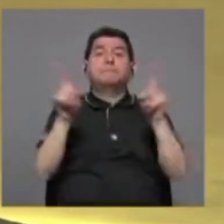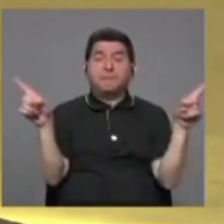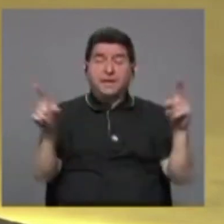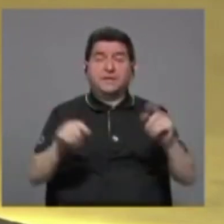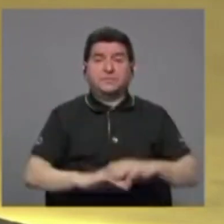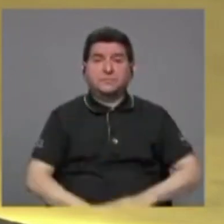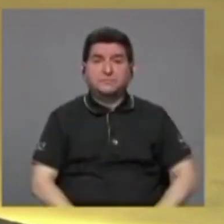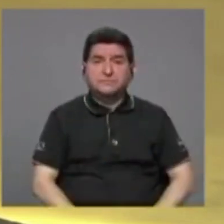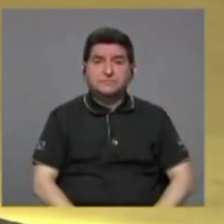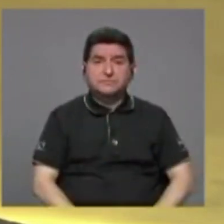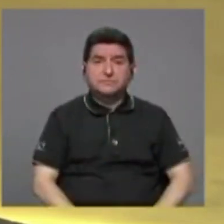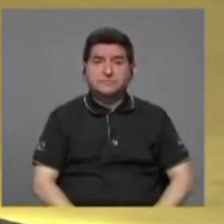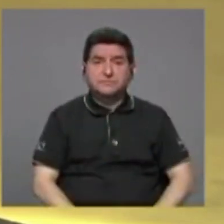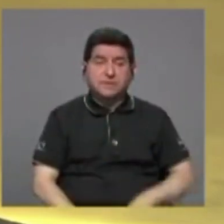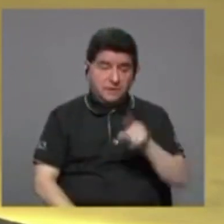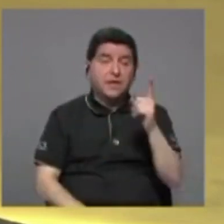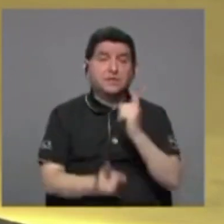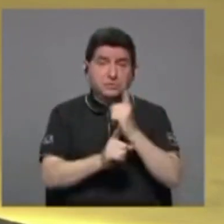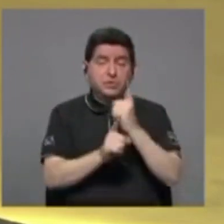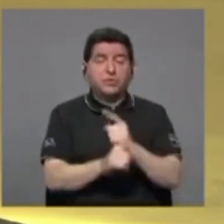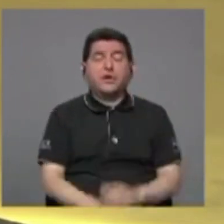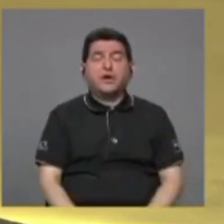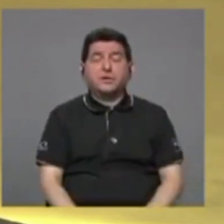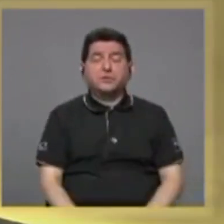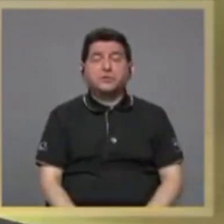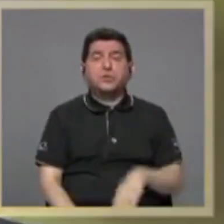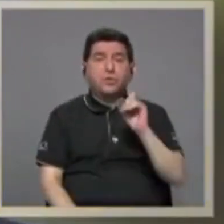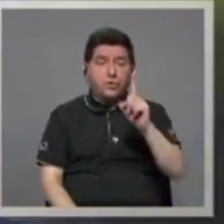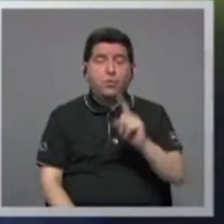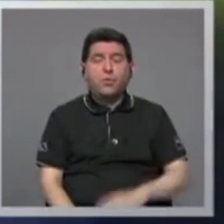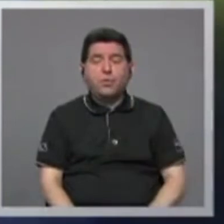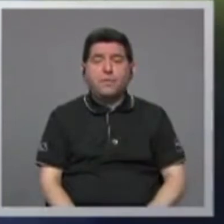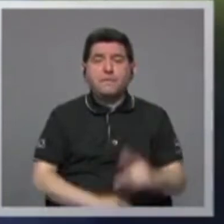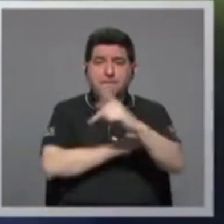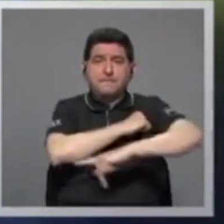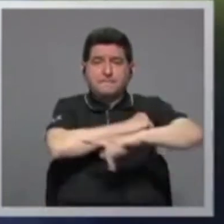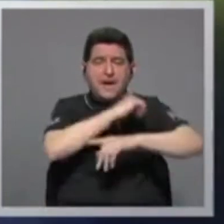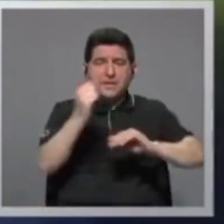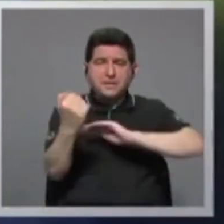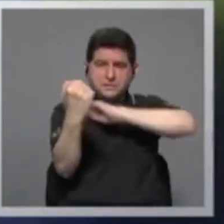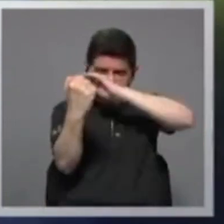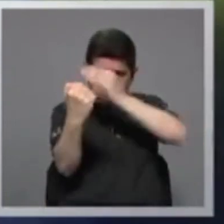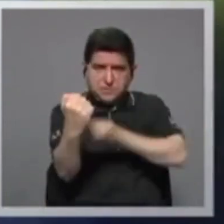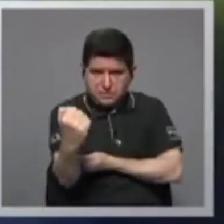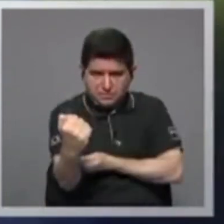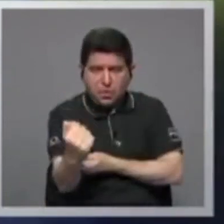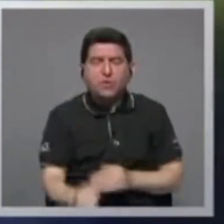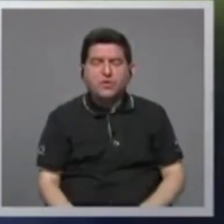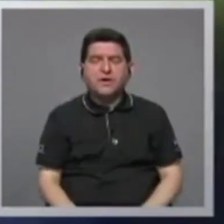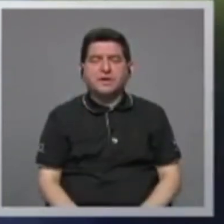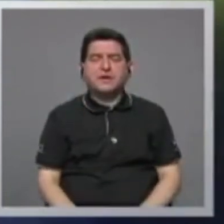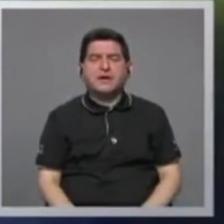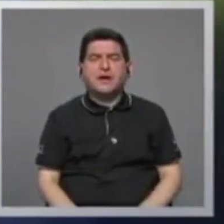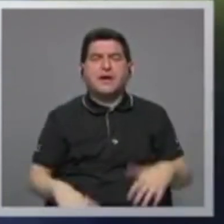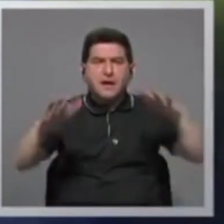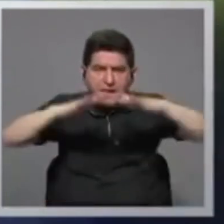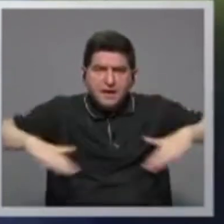es efectivamente una potencia en los ámbitos